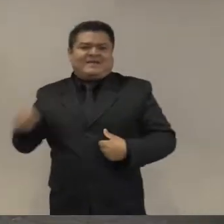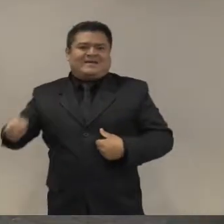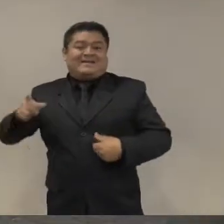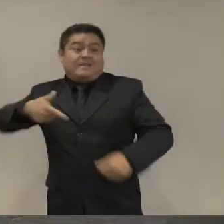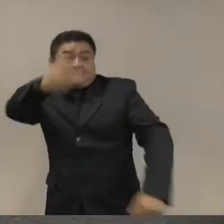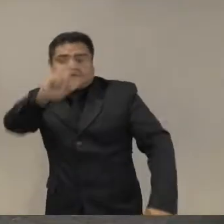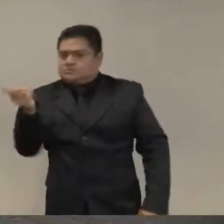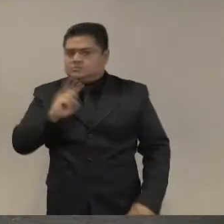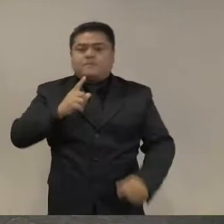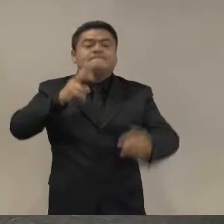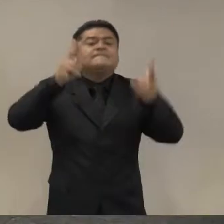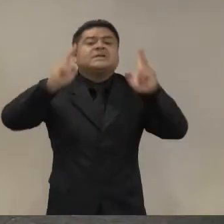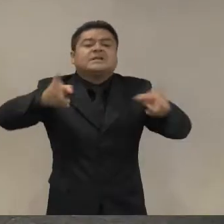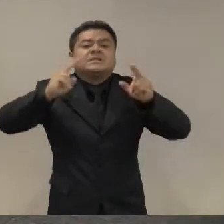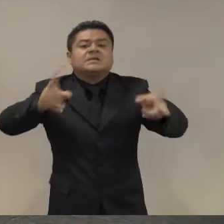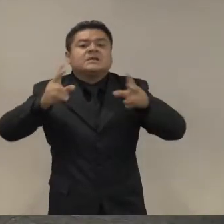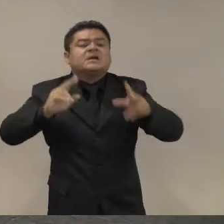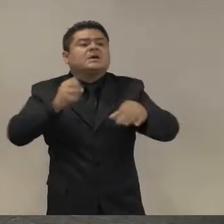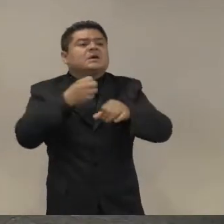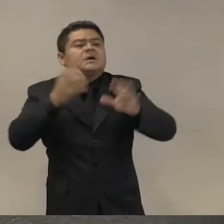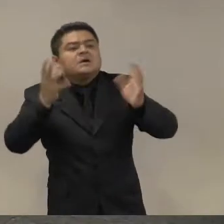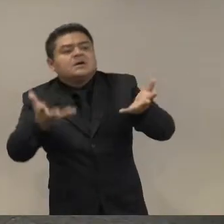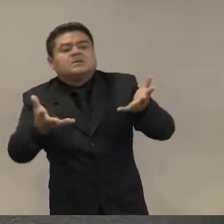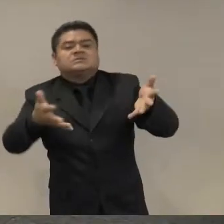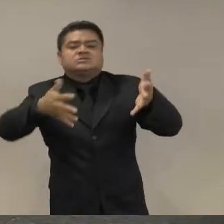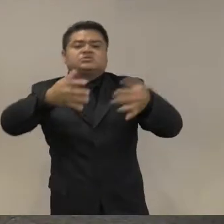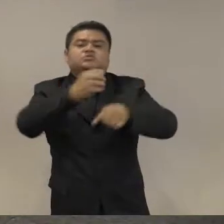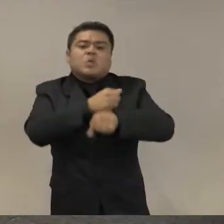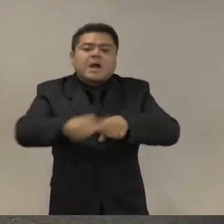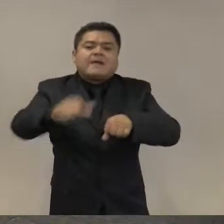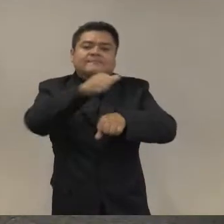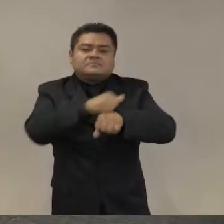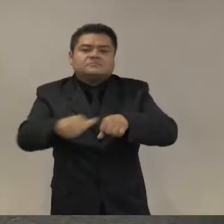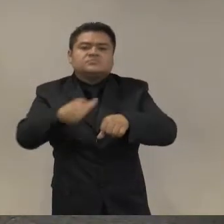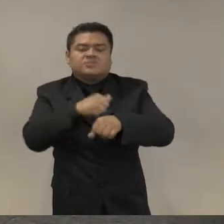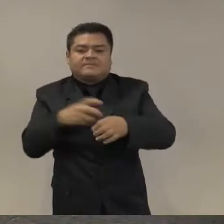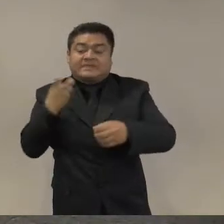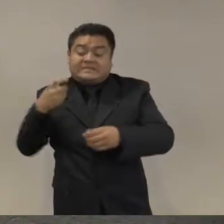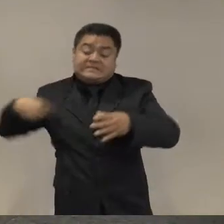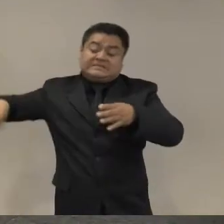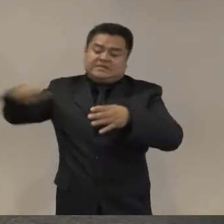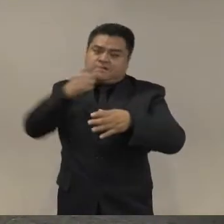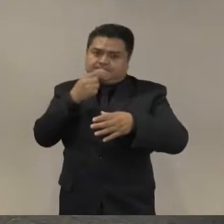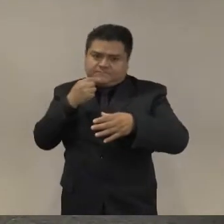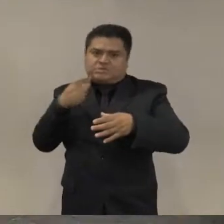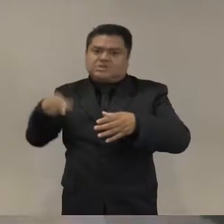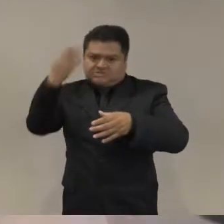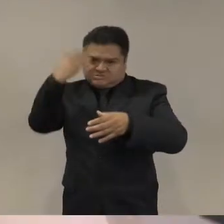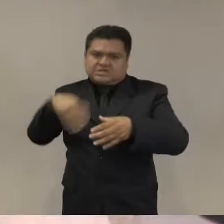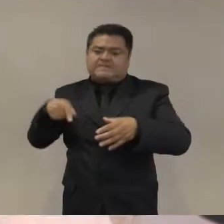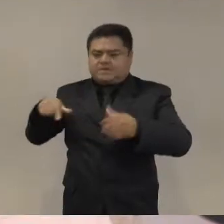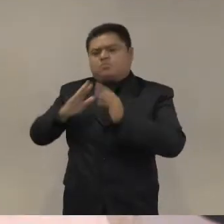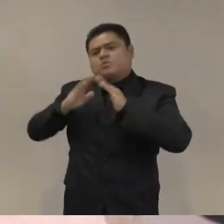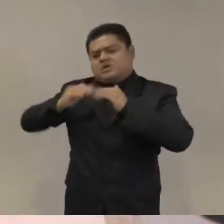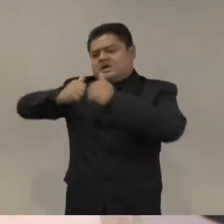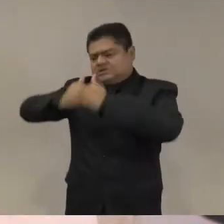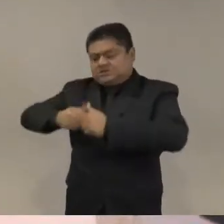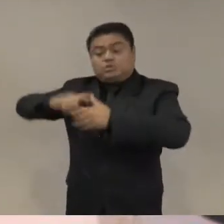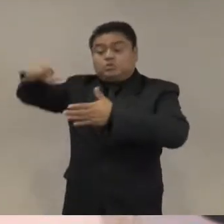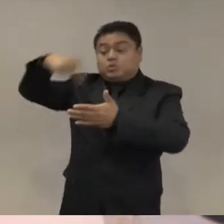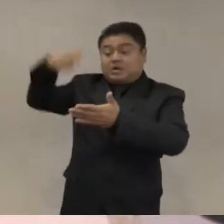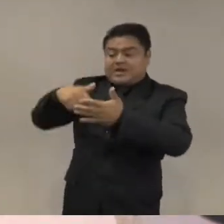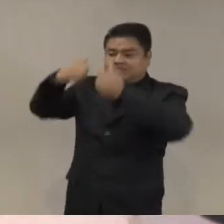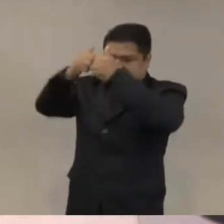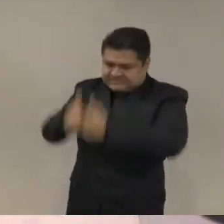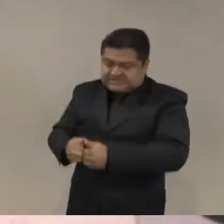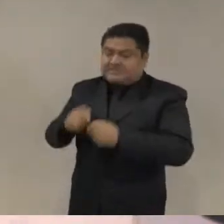sociales y los policías responden a las instituciones pero también a sus comunidades porque son actores con presencia permanente mientras